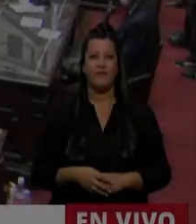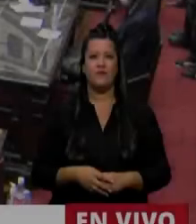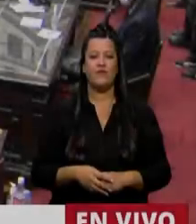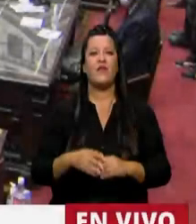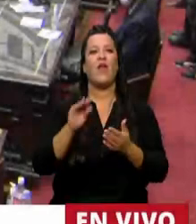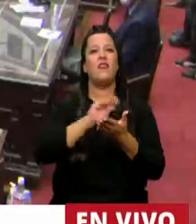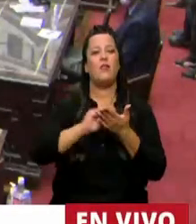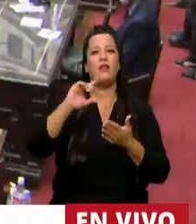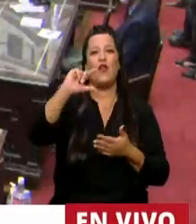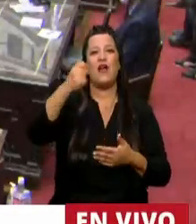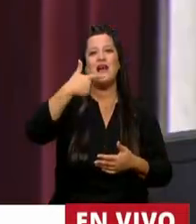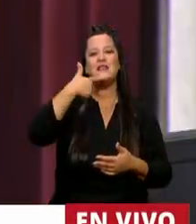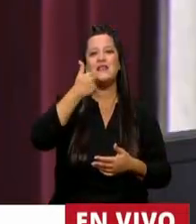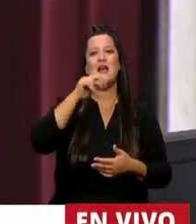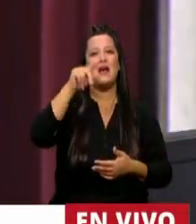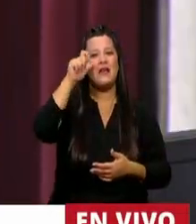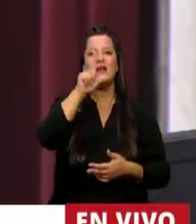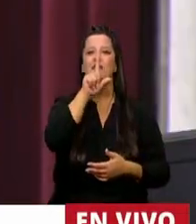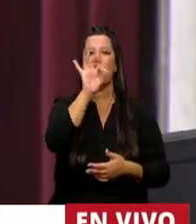Diputado Casareto, en el uso de la palabra.